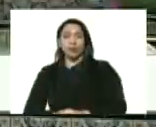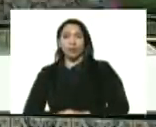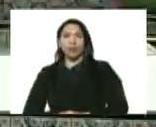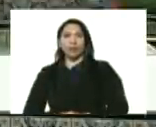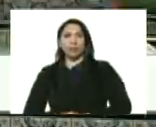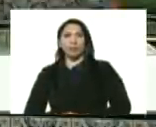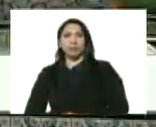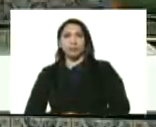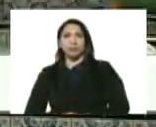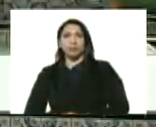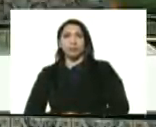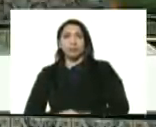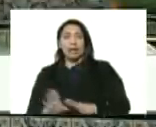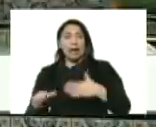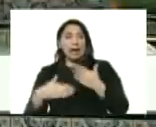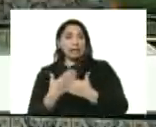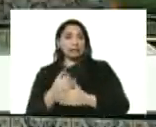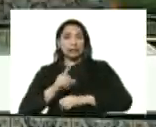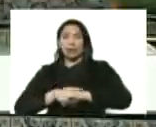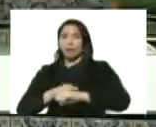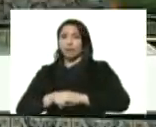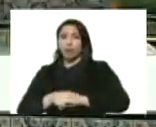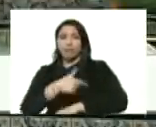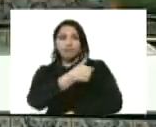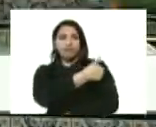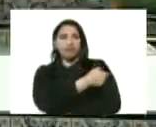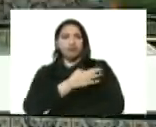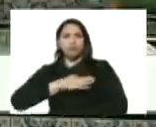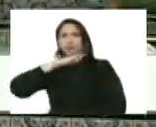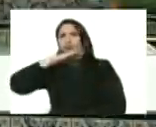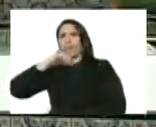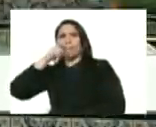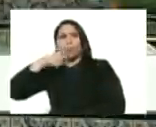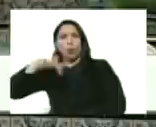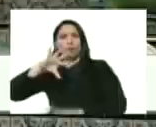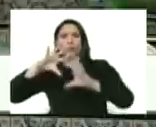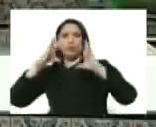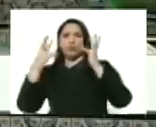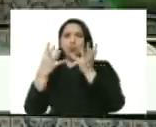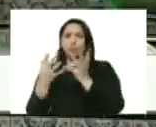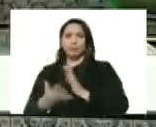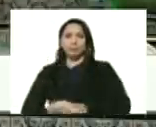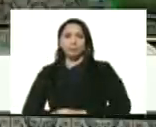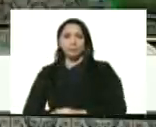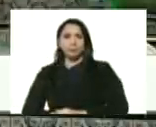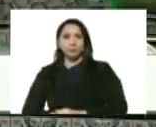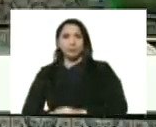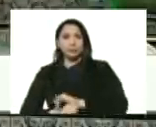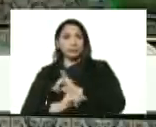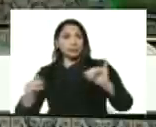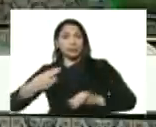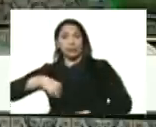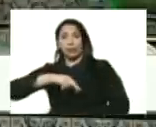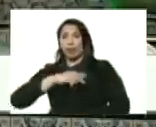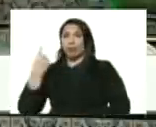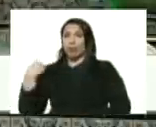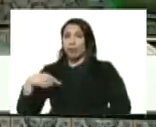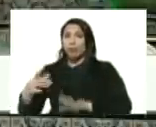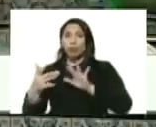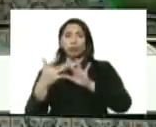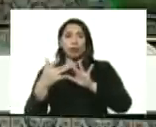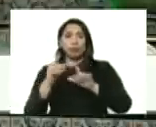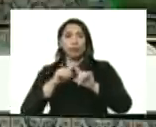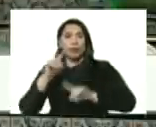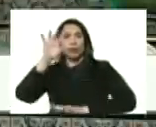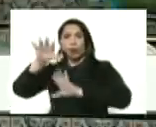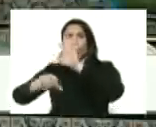pasará un tiempo para vacunar a toda la población del mundo ya nosotros tenemos los contactos para comprar